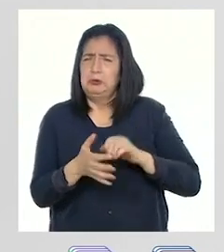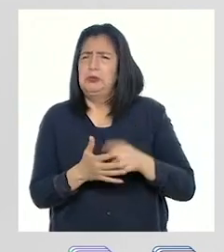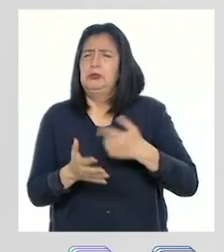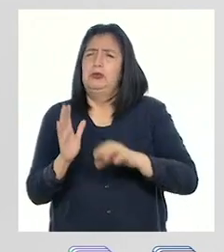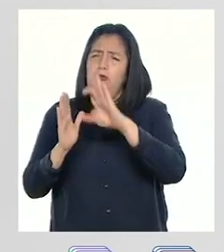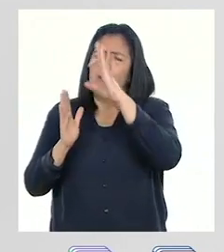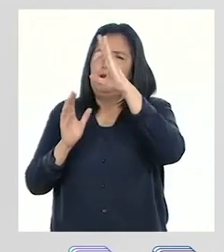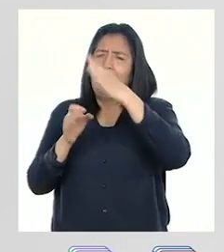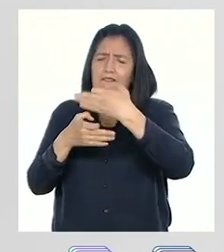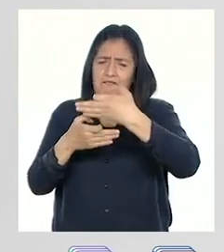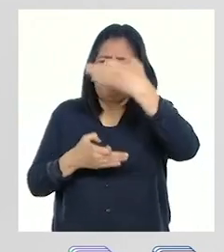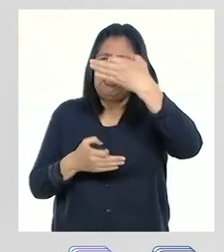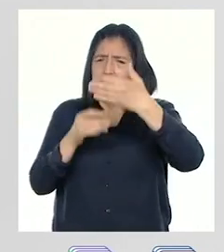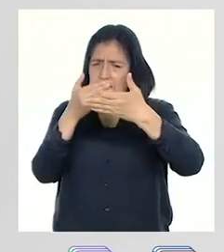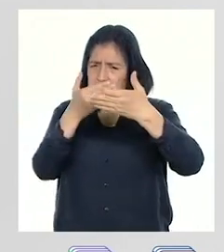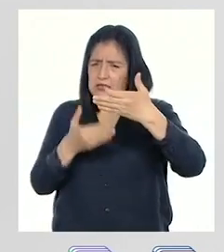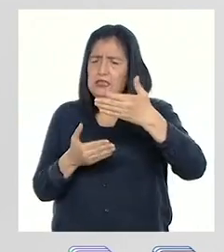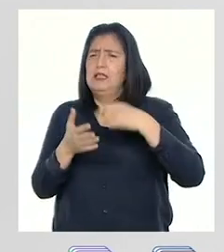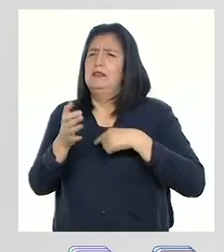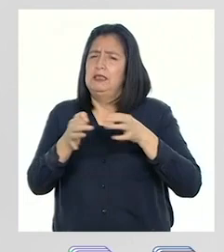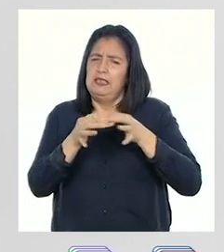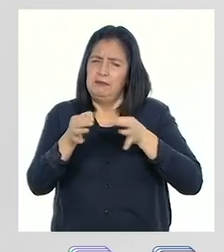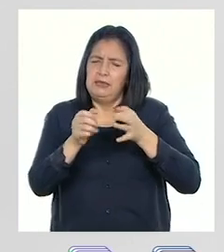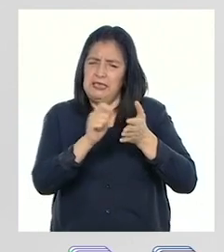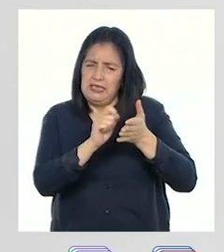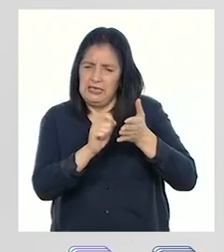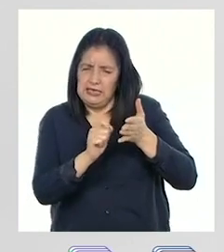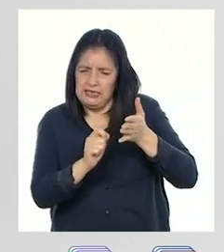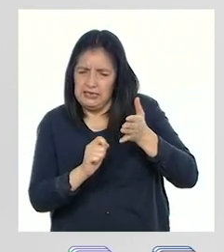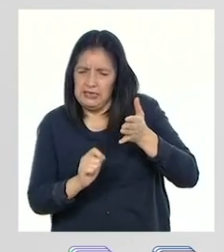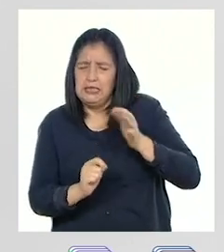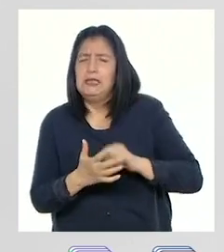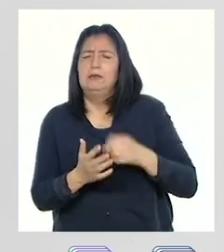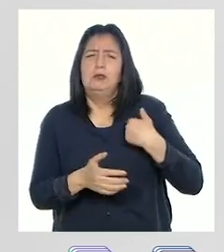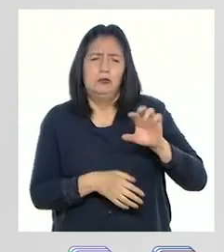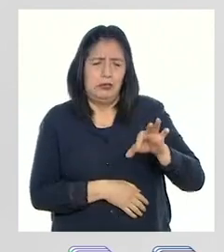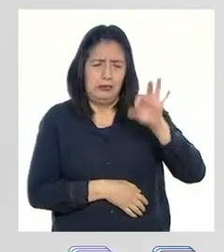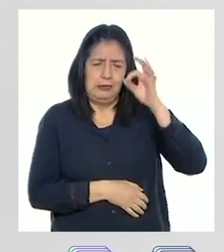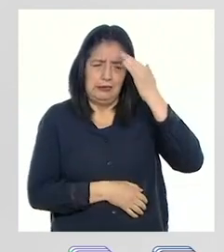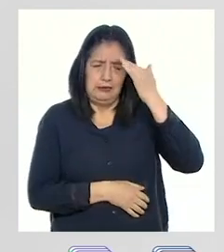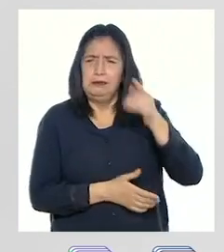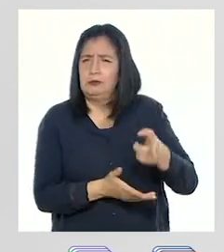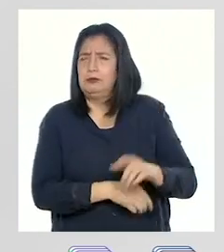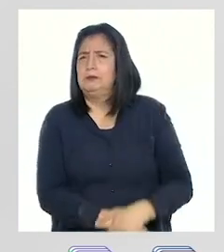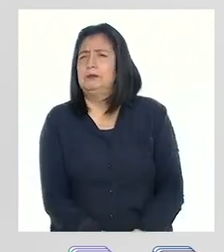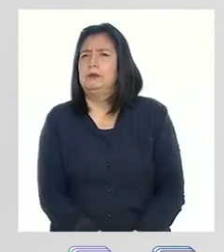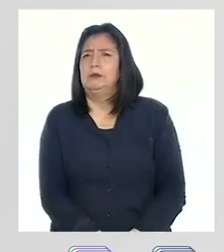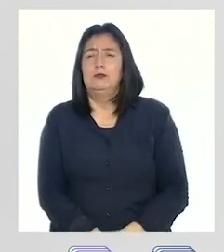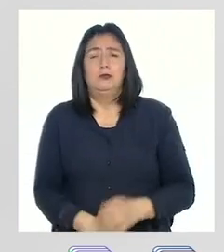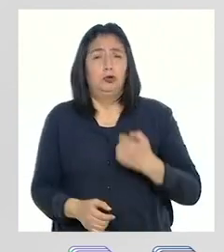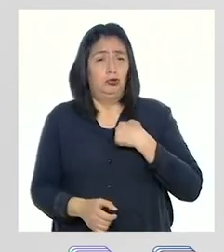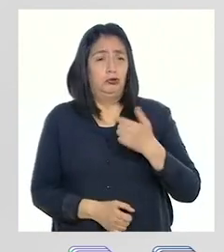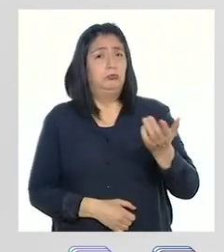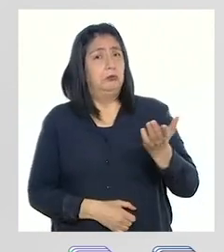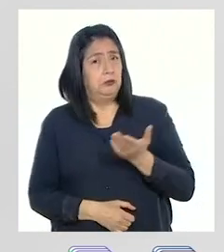una ficha en la que podamos explicar a detalle nuestros hallazgos. He invitado a Uriel